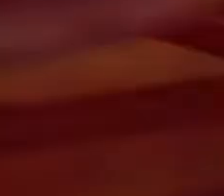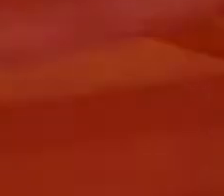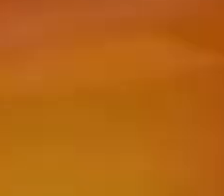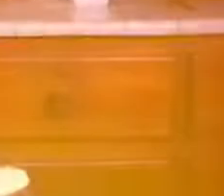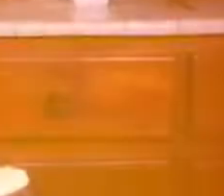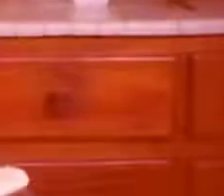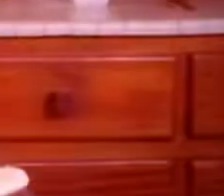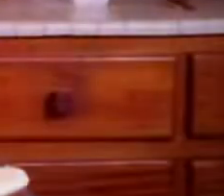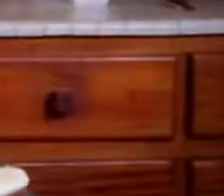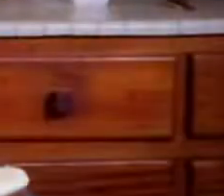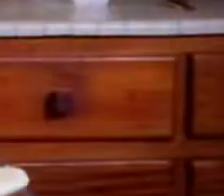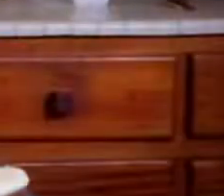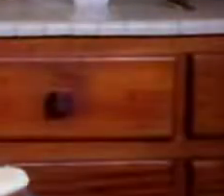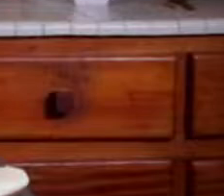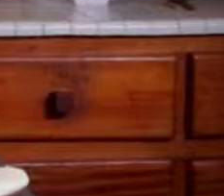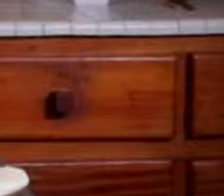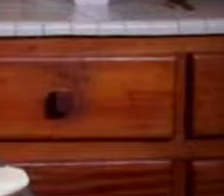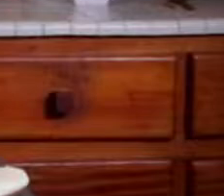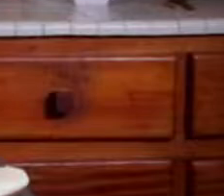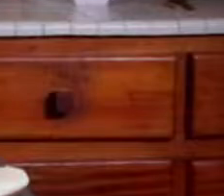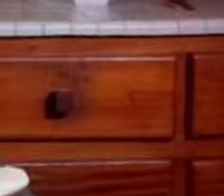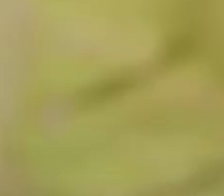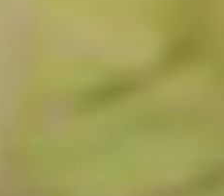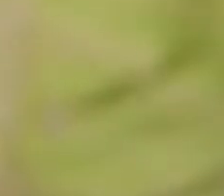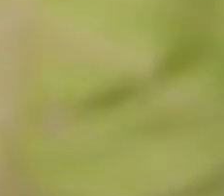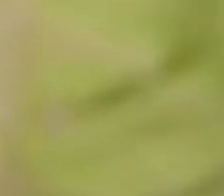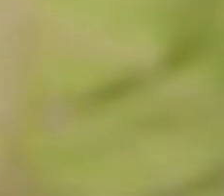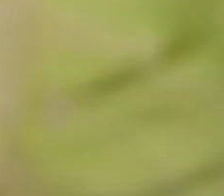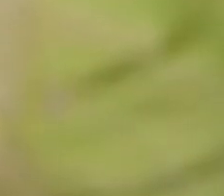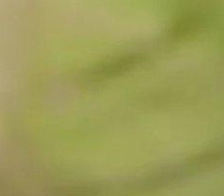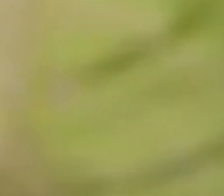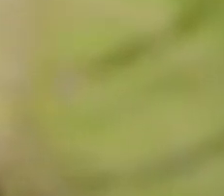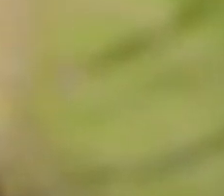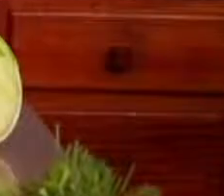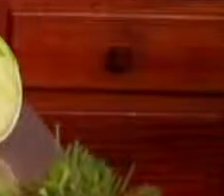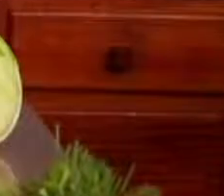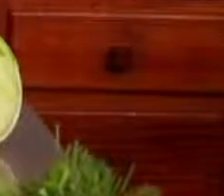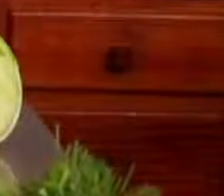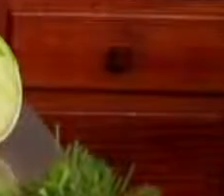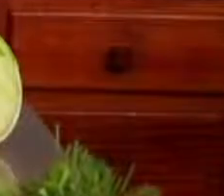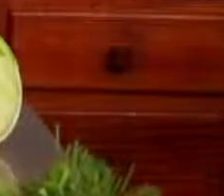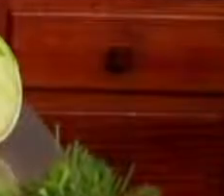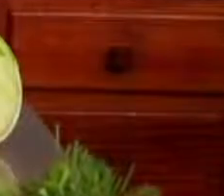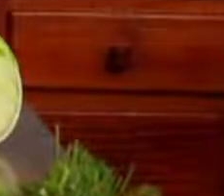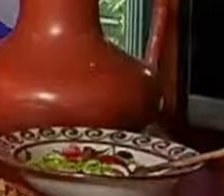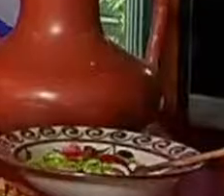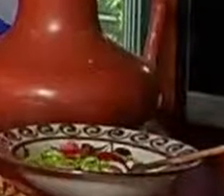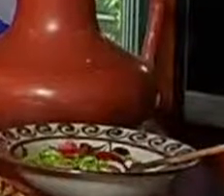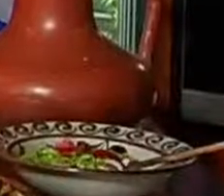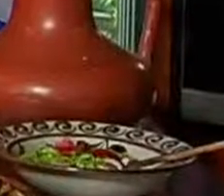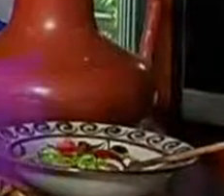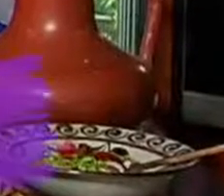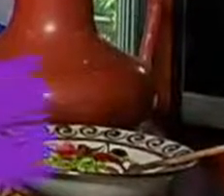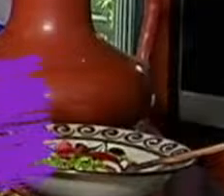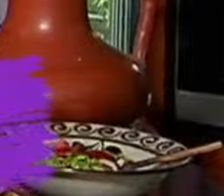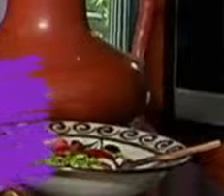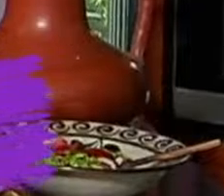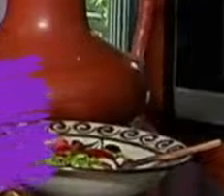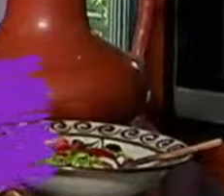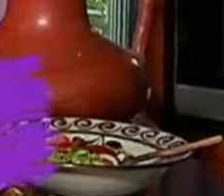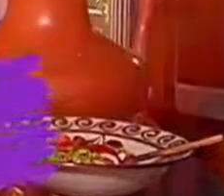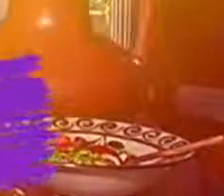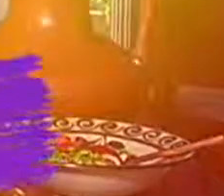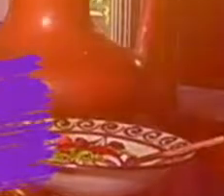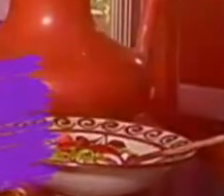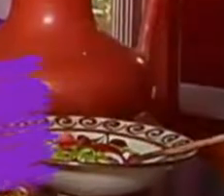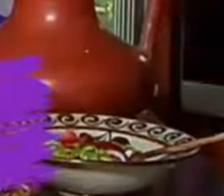platicando de la tradición de nuestra cocina en Nuevo León, en México entero, que es una maravilla, esos sabores, esos colores,